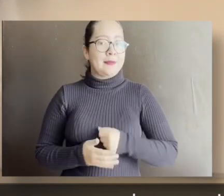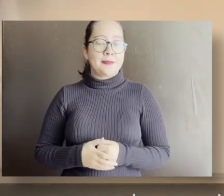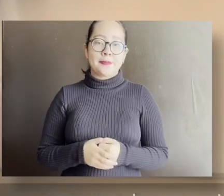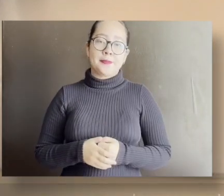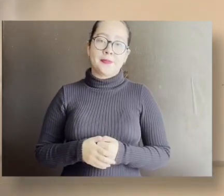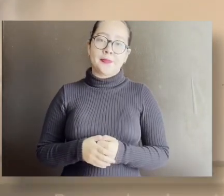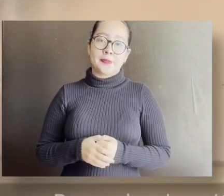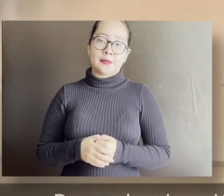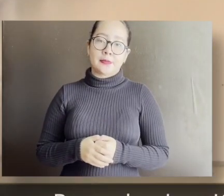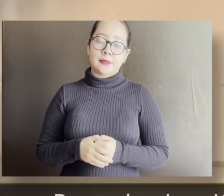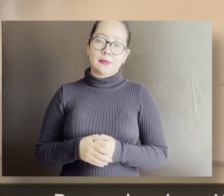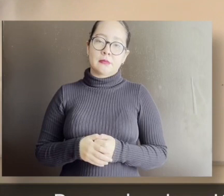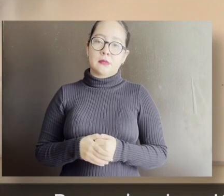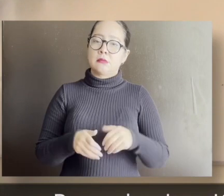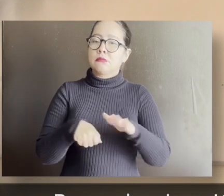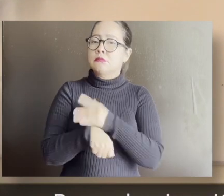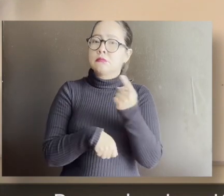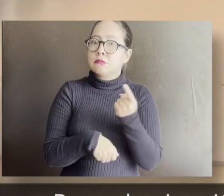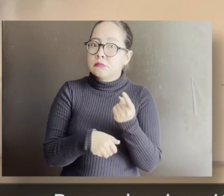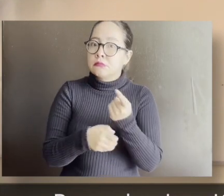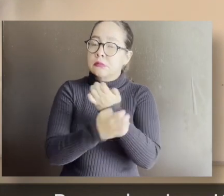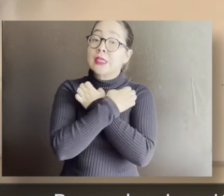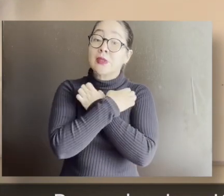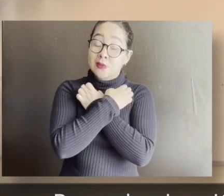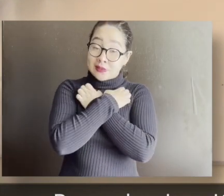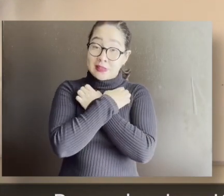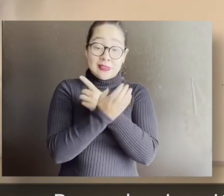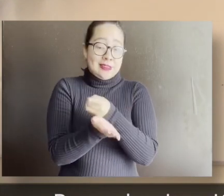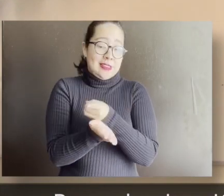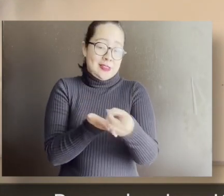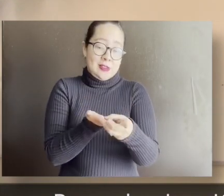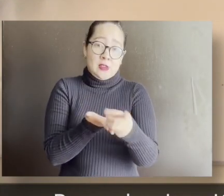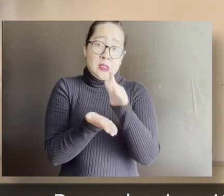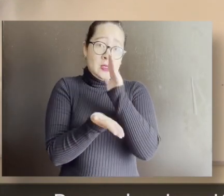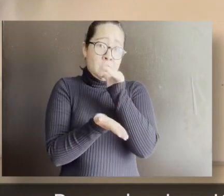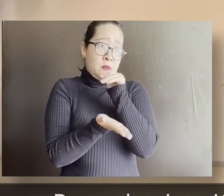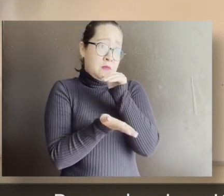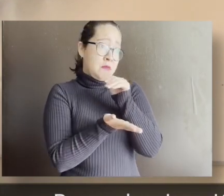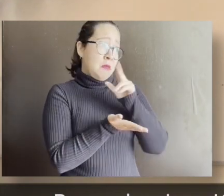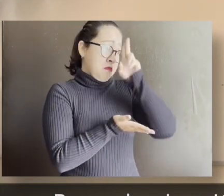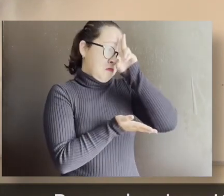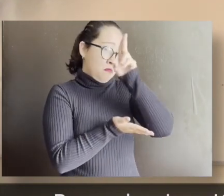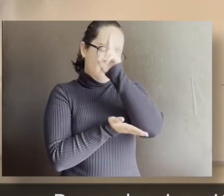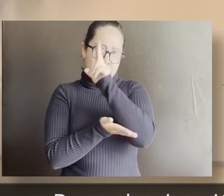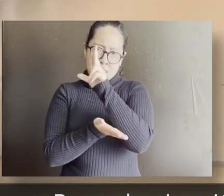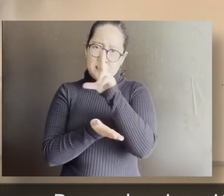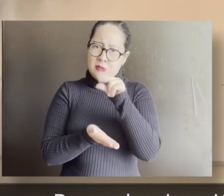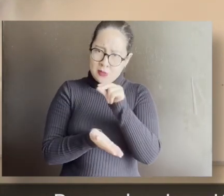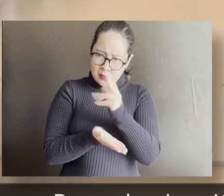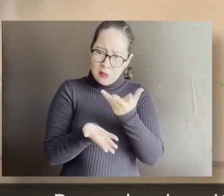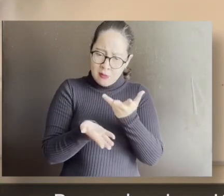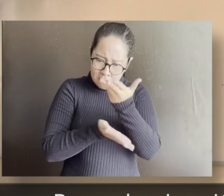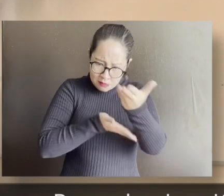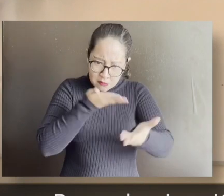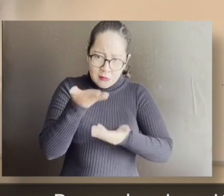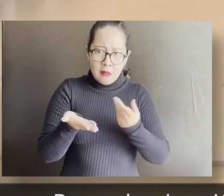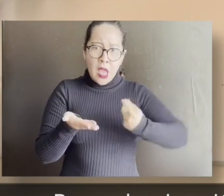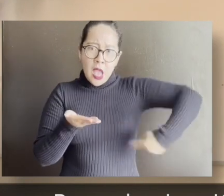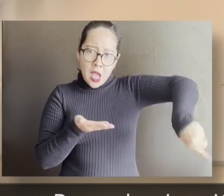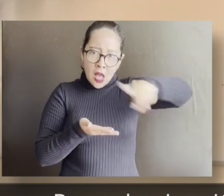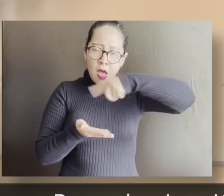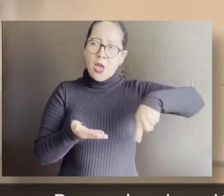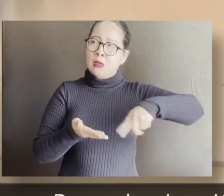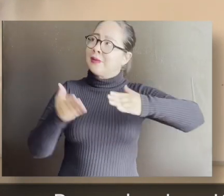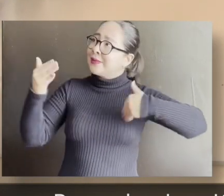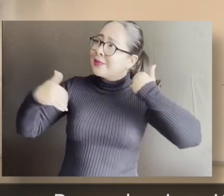posible. Porque la educación es un derecho que no podemos negar a quienes tienen el entusiasmo y disposición